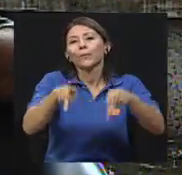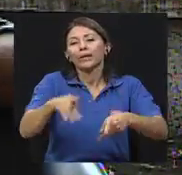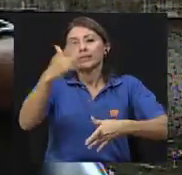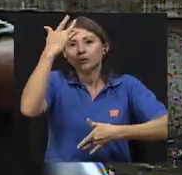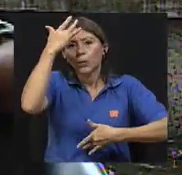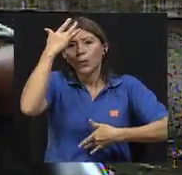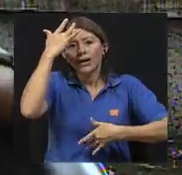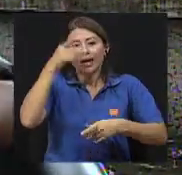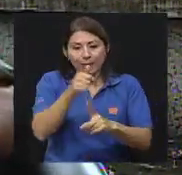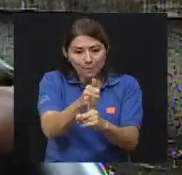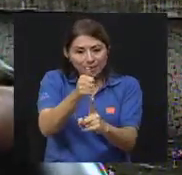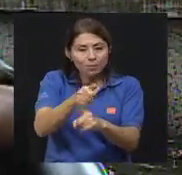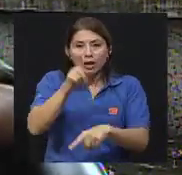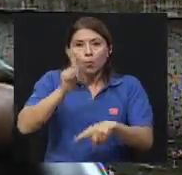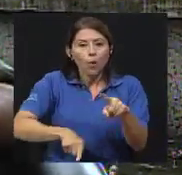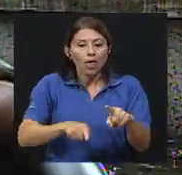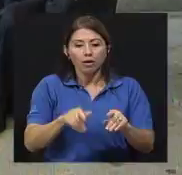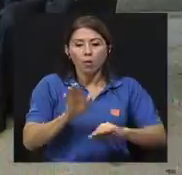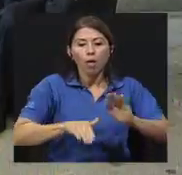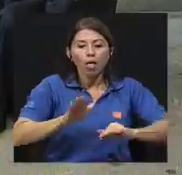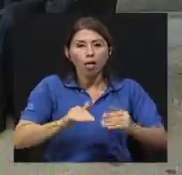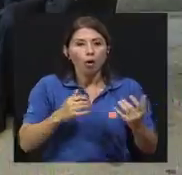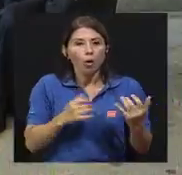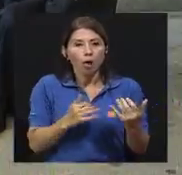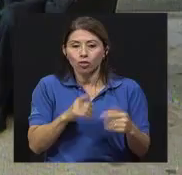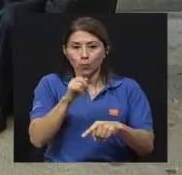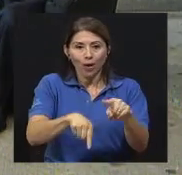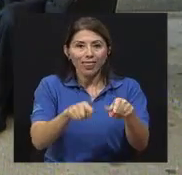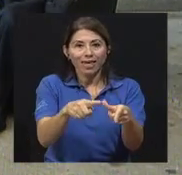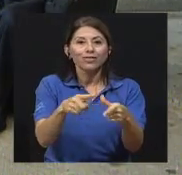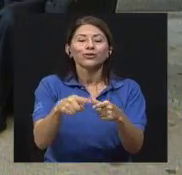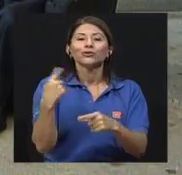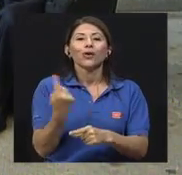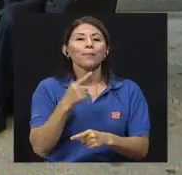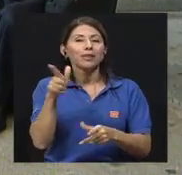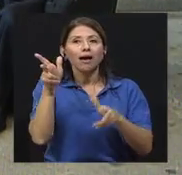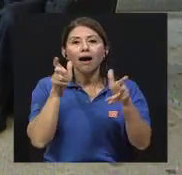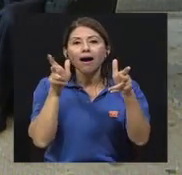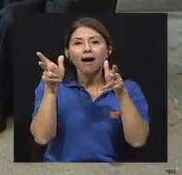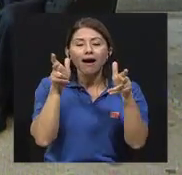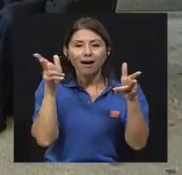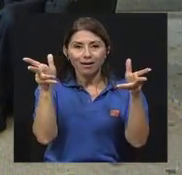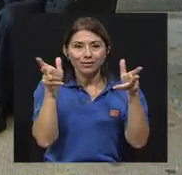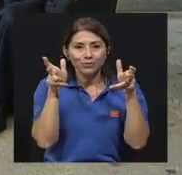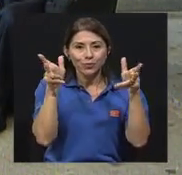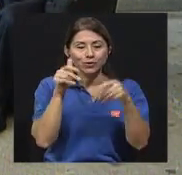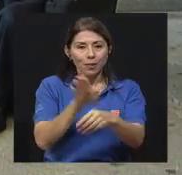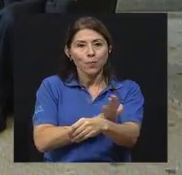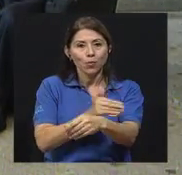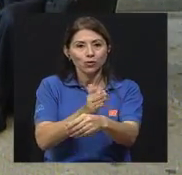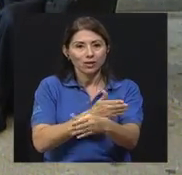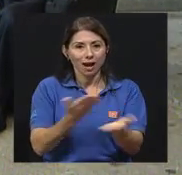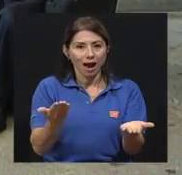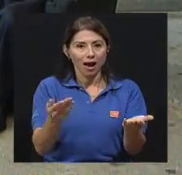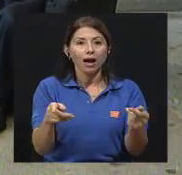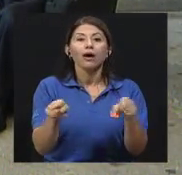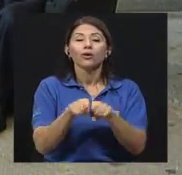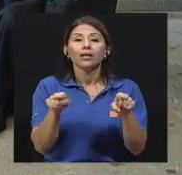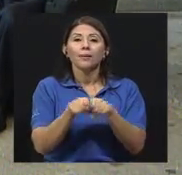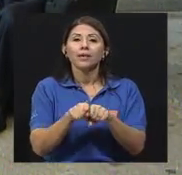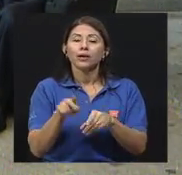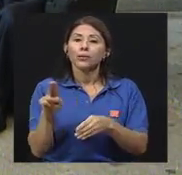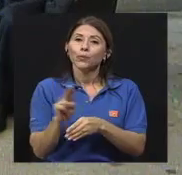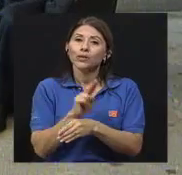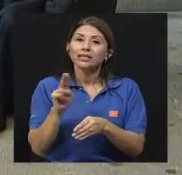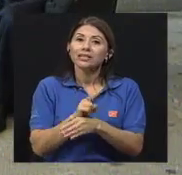cuestiones motrices no pueda tocar un instrumento. Bueno, ahí trabajamos a partir de la música que él escucha. O también